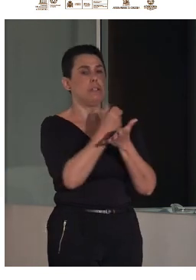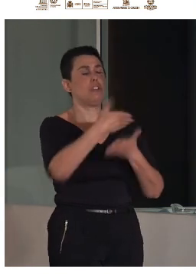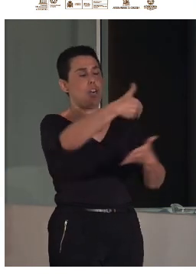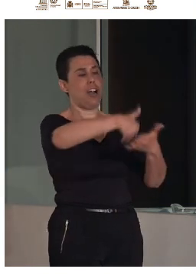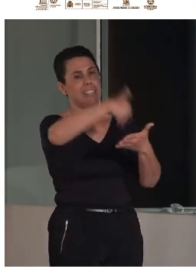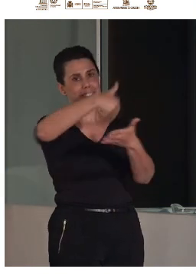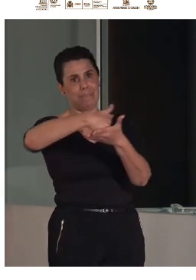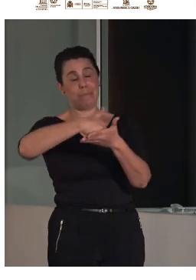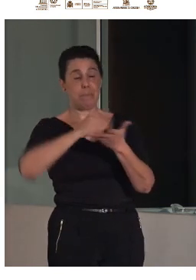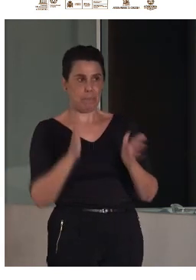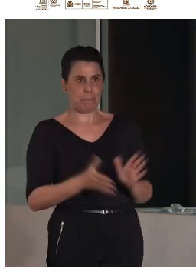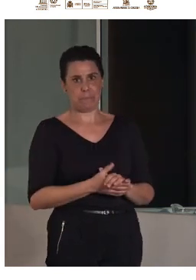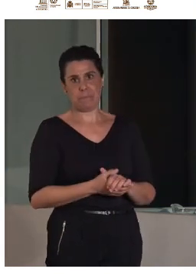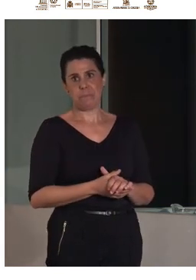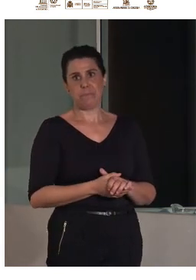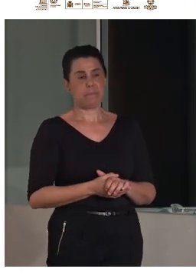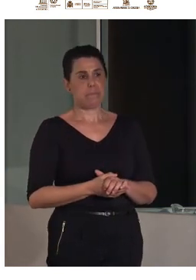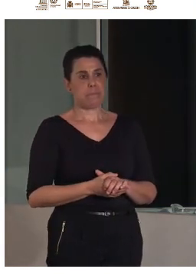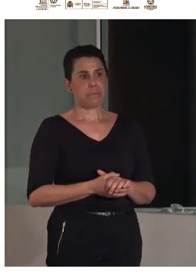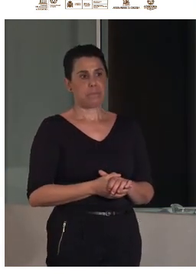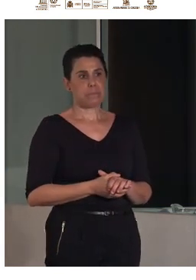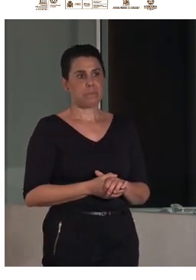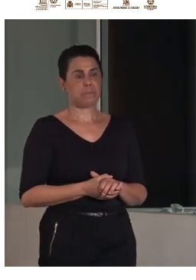¿había otra mano levantada por aquí?